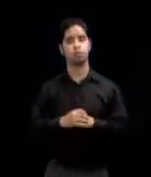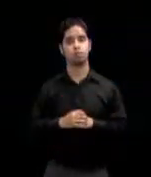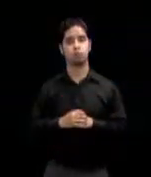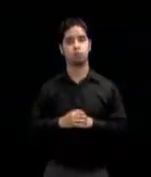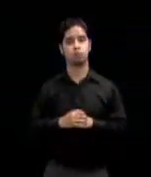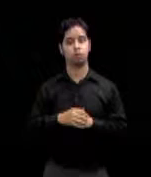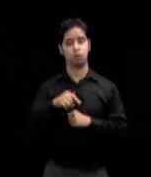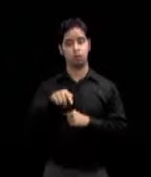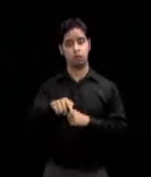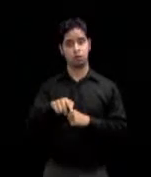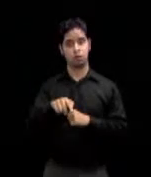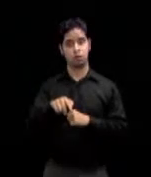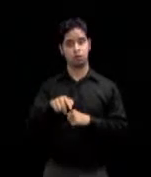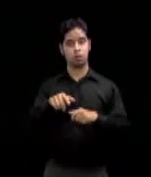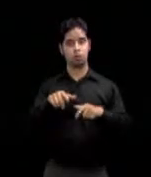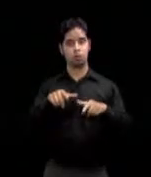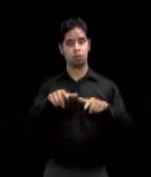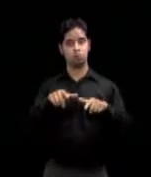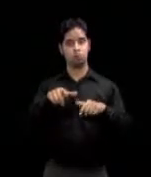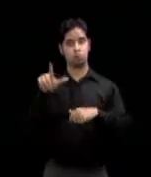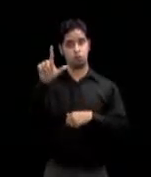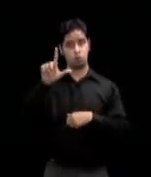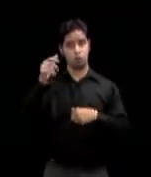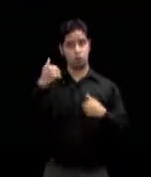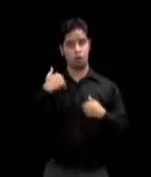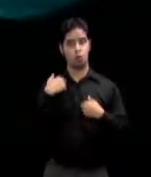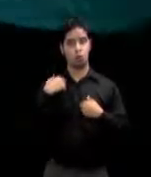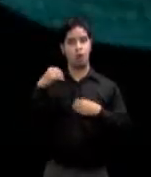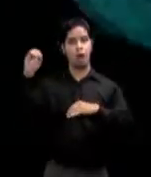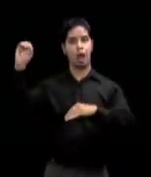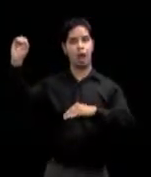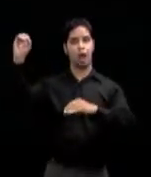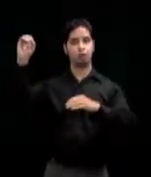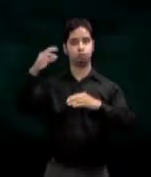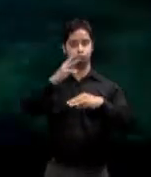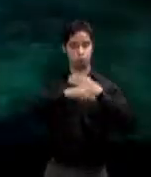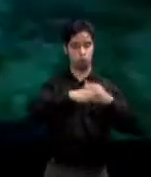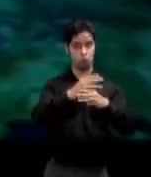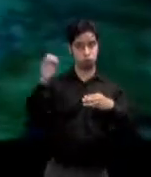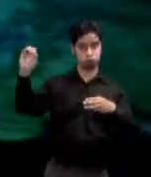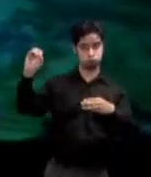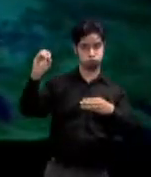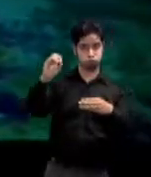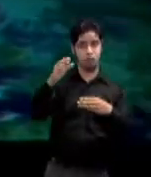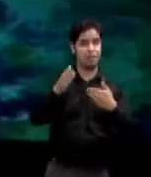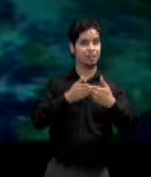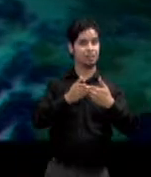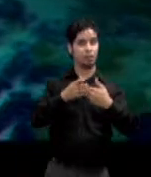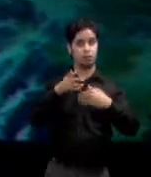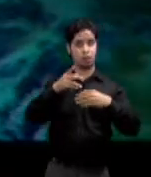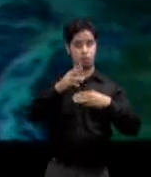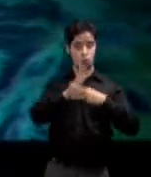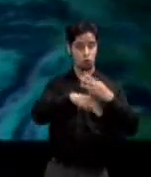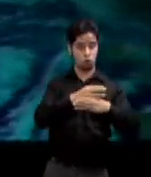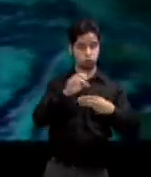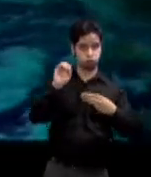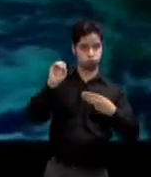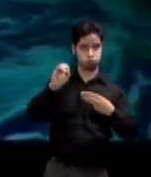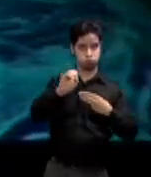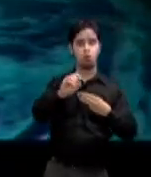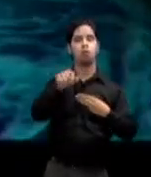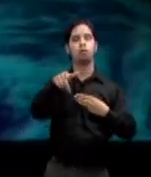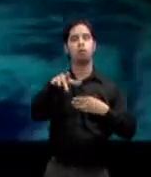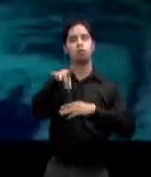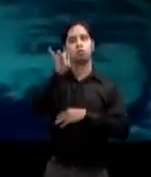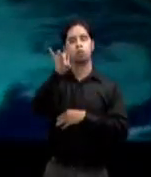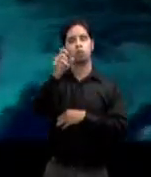la cercanía de un asteroide que pasará a una distancia segura de nuestro planeta. Fue descubierto hace 11 años atrás y los